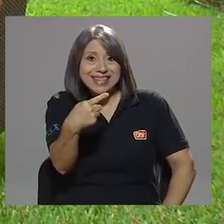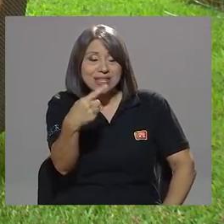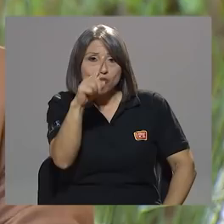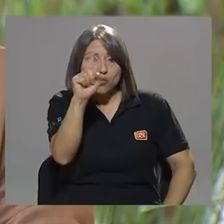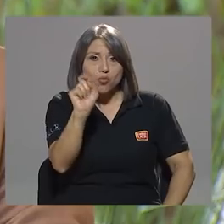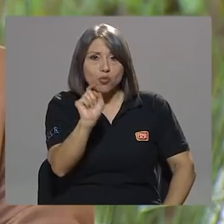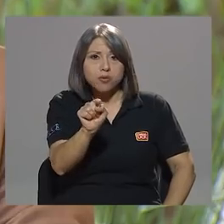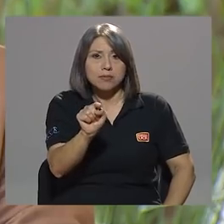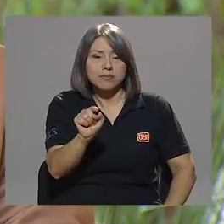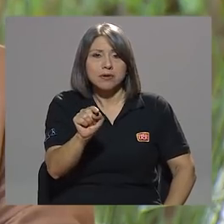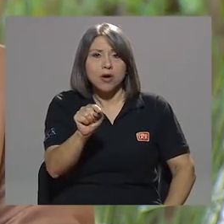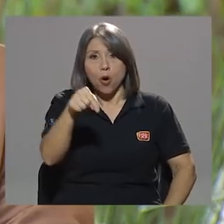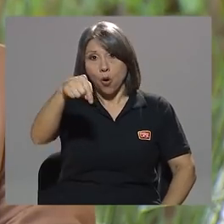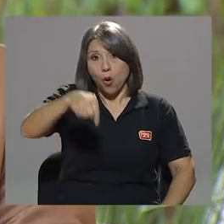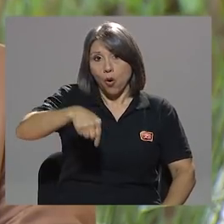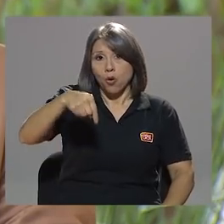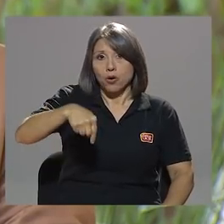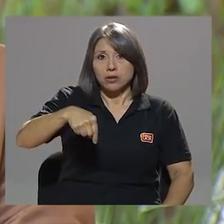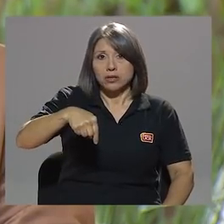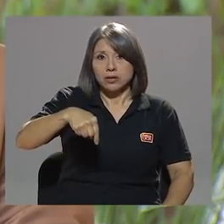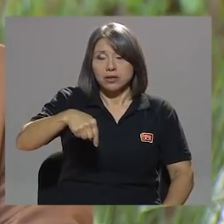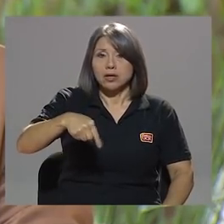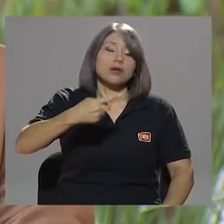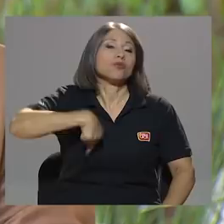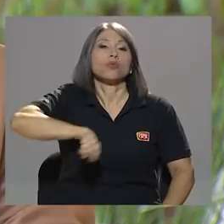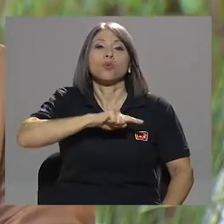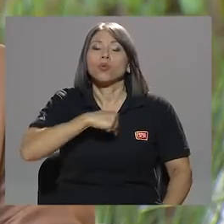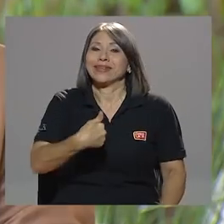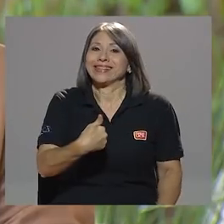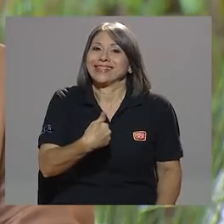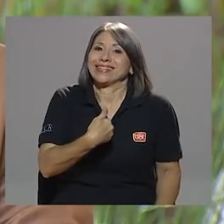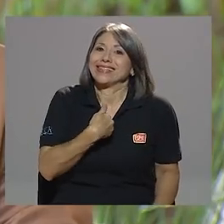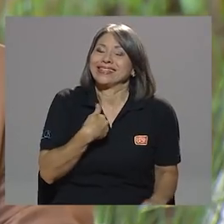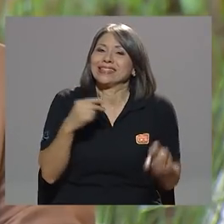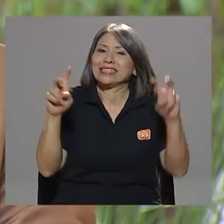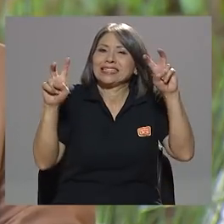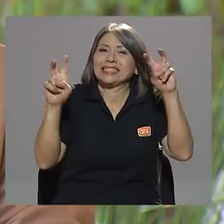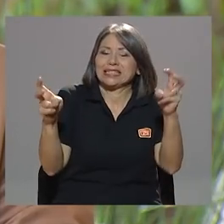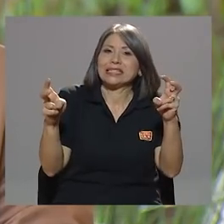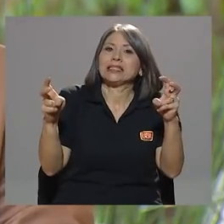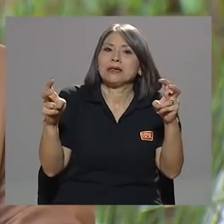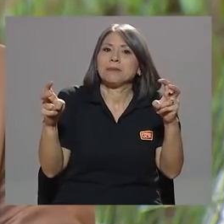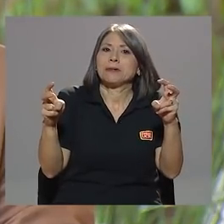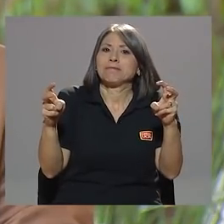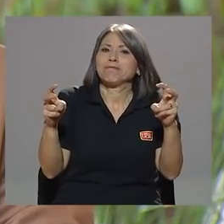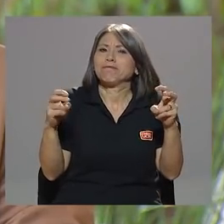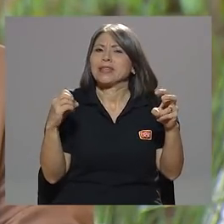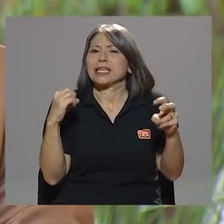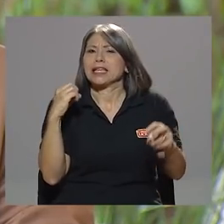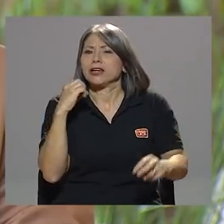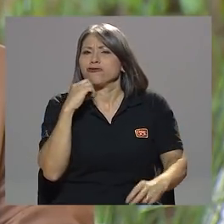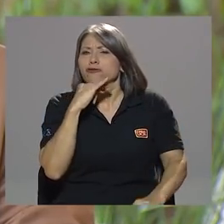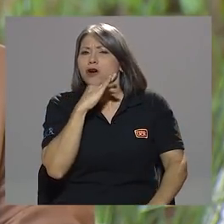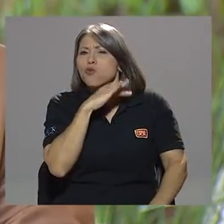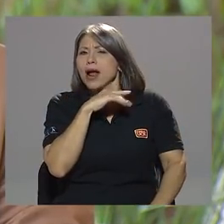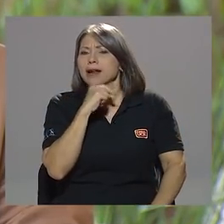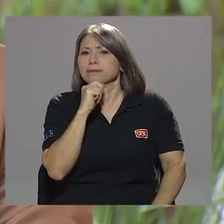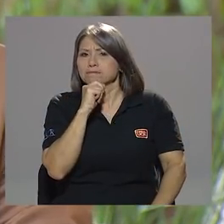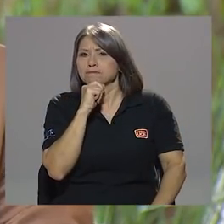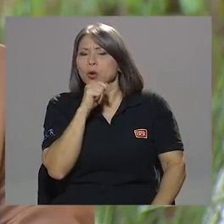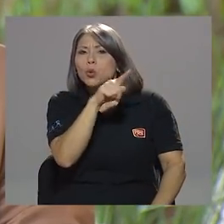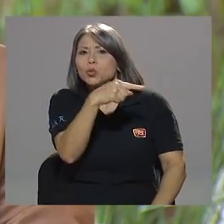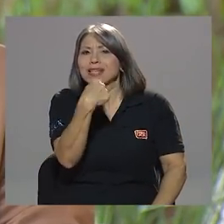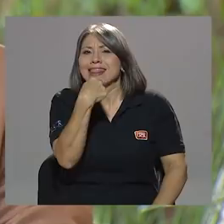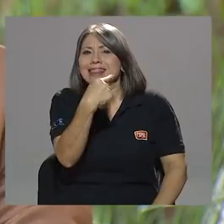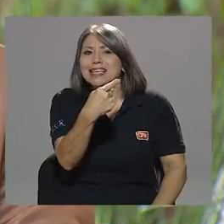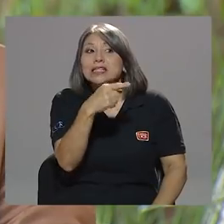consulta. Hoy tenemos un tema absolutamente irregular. Y usted